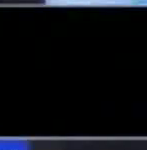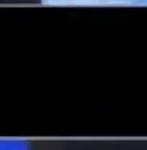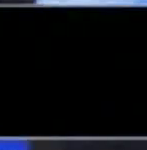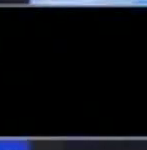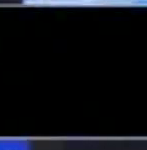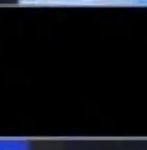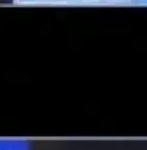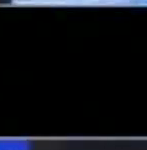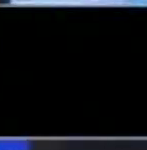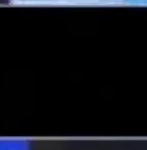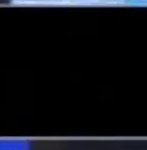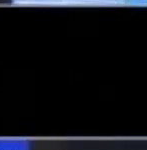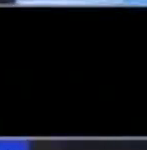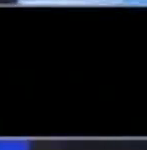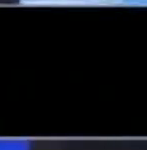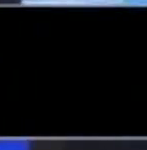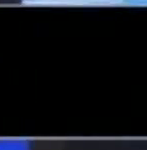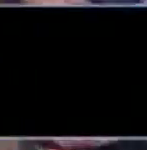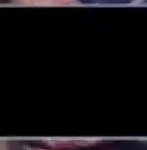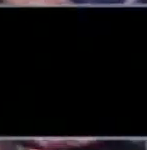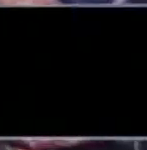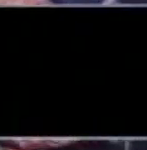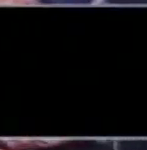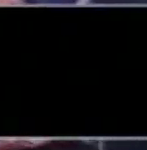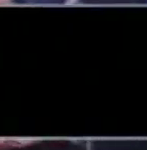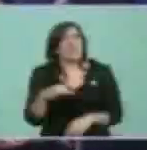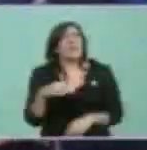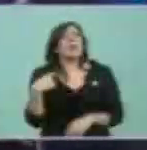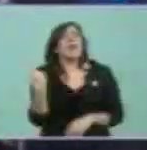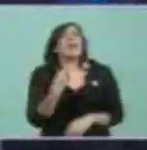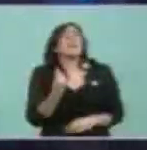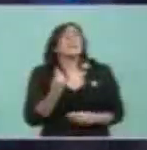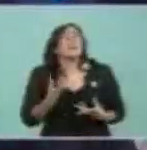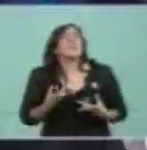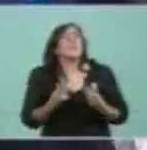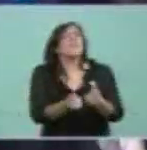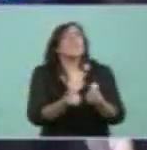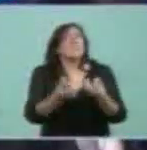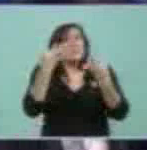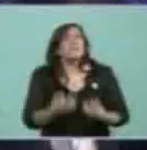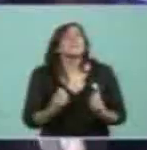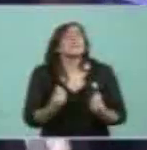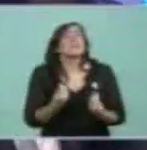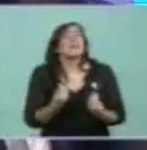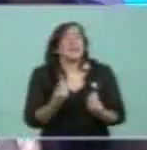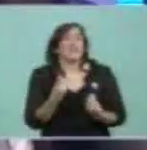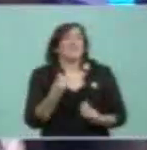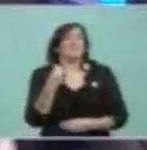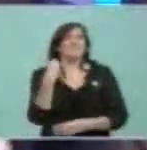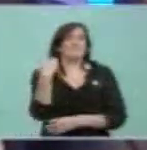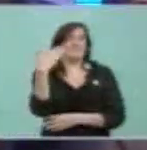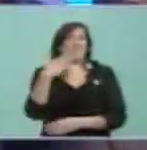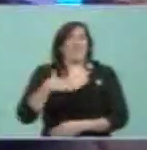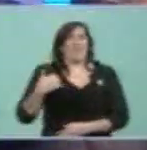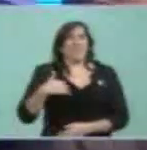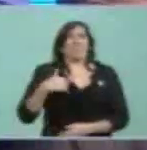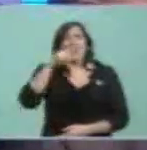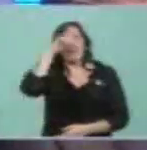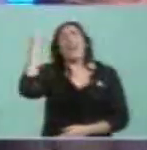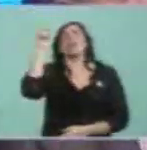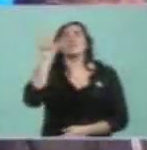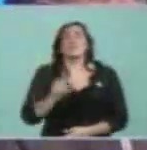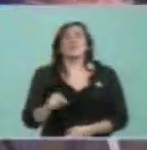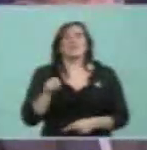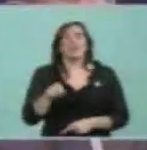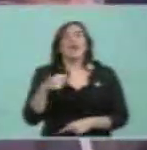debe darse cuenta de qué es lo que se está defendiendo y qué es la patria y qué es la Nación y